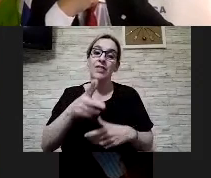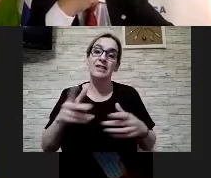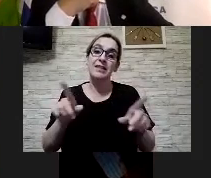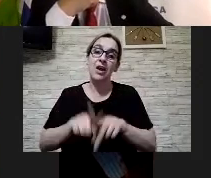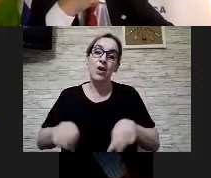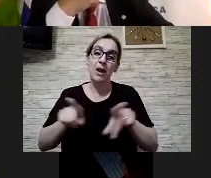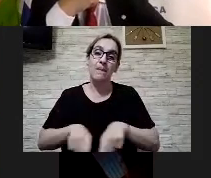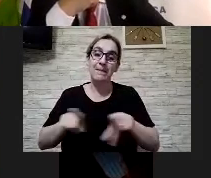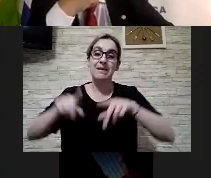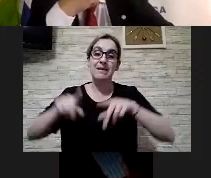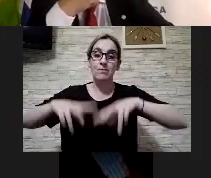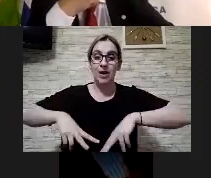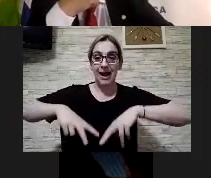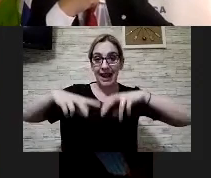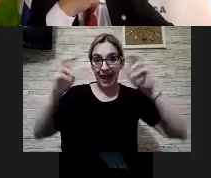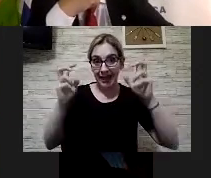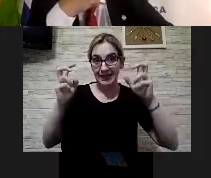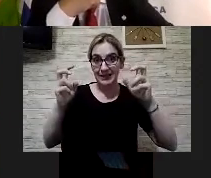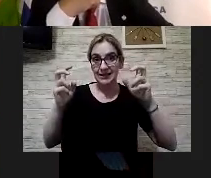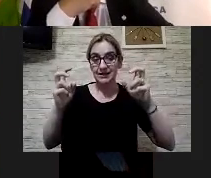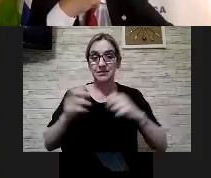análisis y el examen